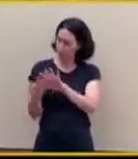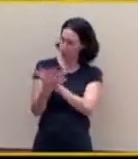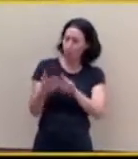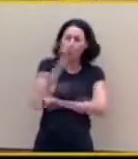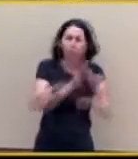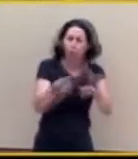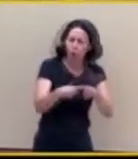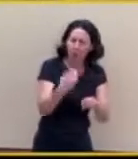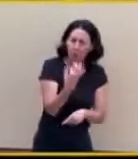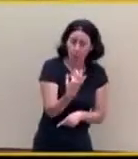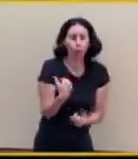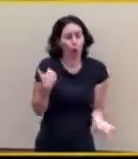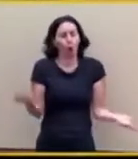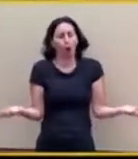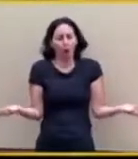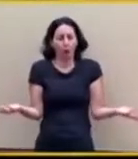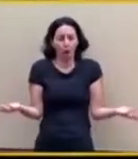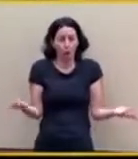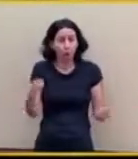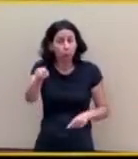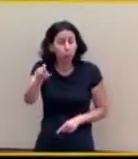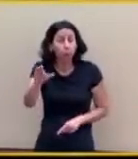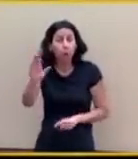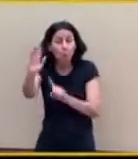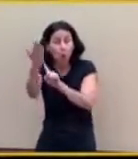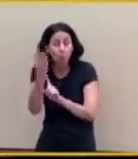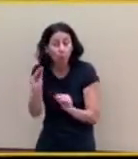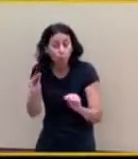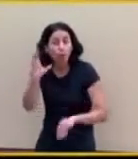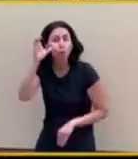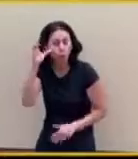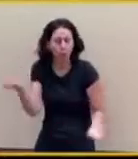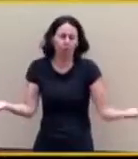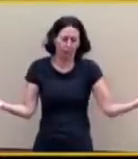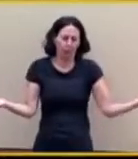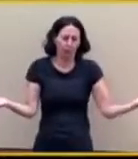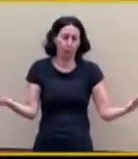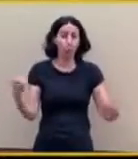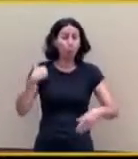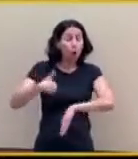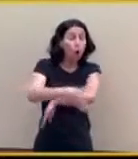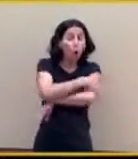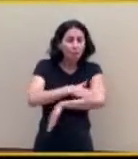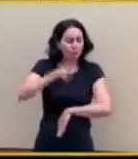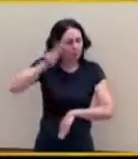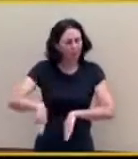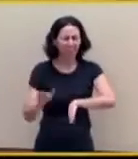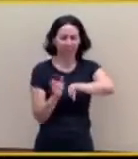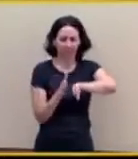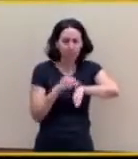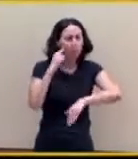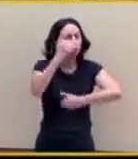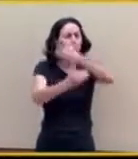vez mayores. Yo creo que ya la tendencia está cambiando, no hay más que ver las últimas encuestas en las que se demuestra que la